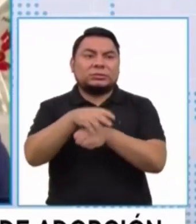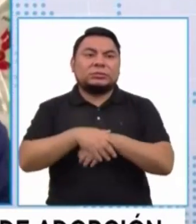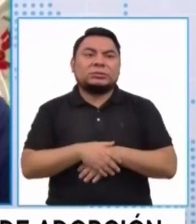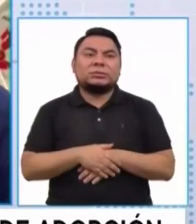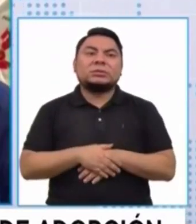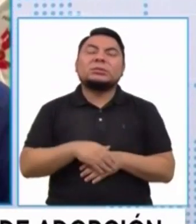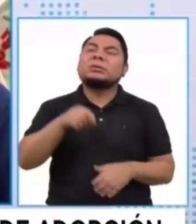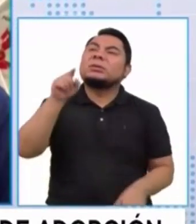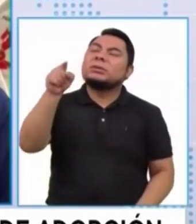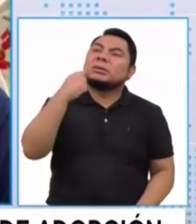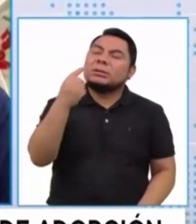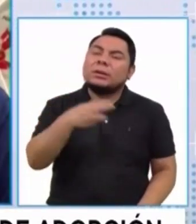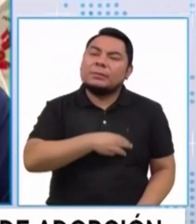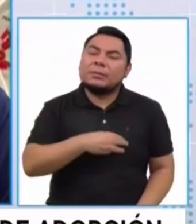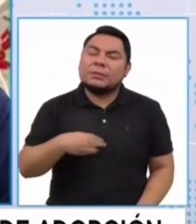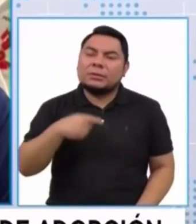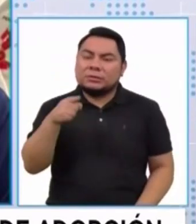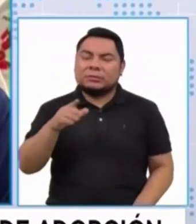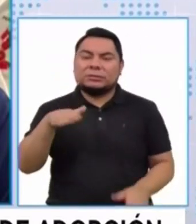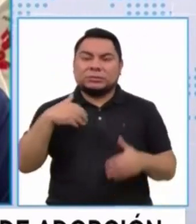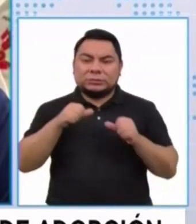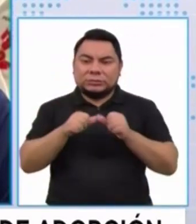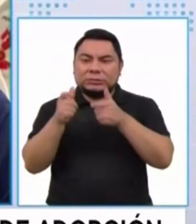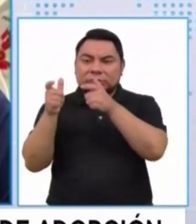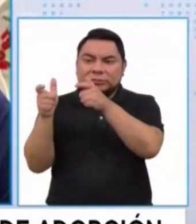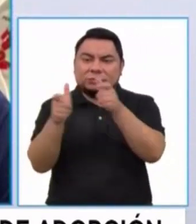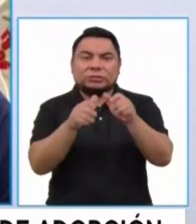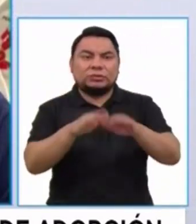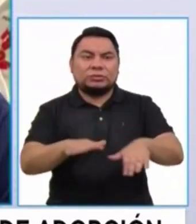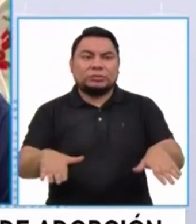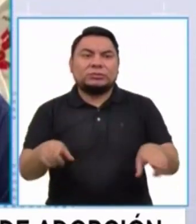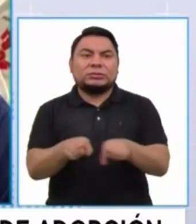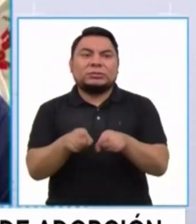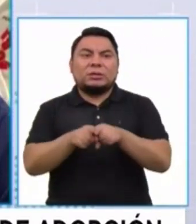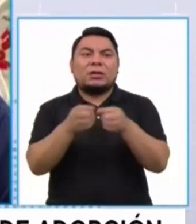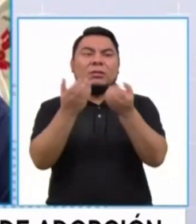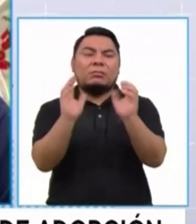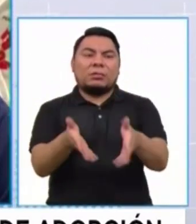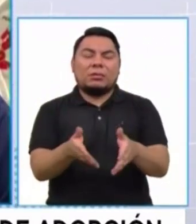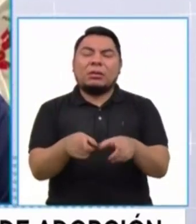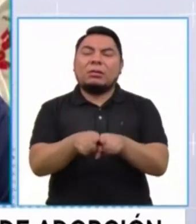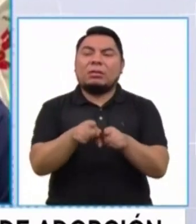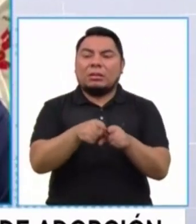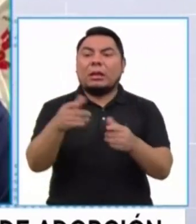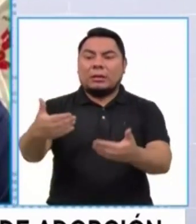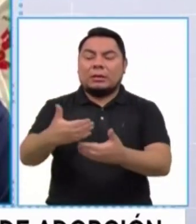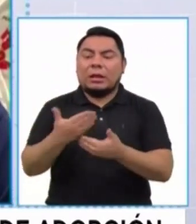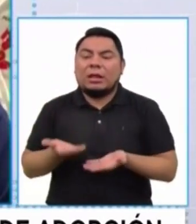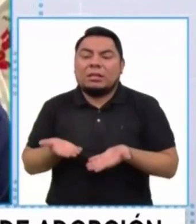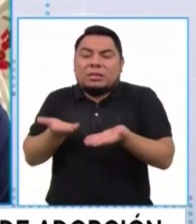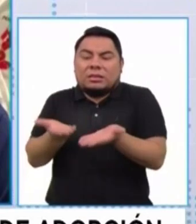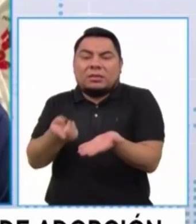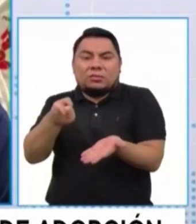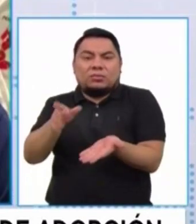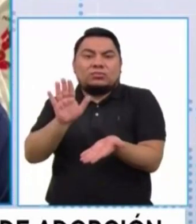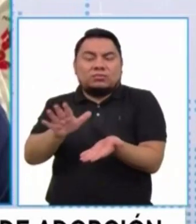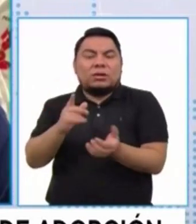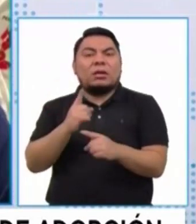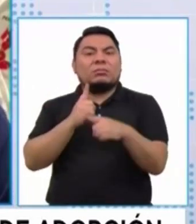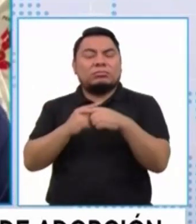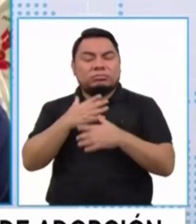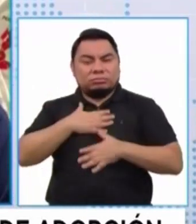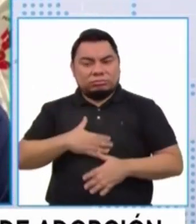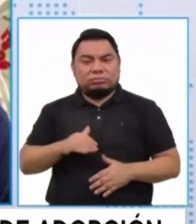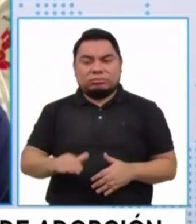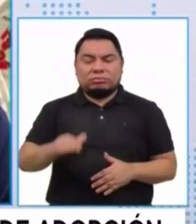ministra, entendemos, ¿no es cierto?, el monitoreo de estos niños, de estos niños abandonados, y garantizarles, pues, su óptimo